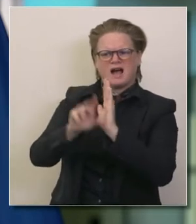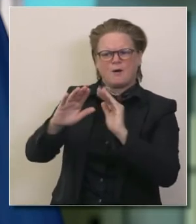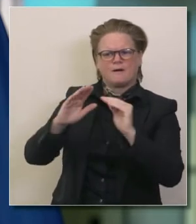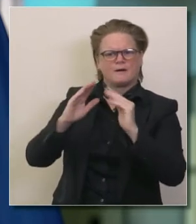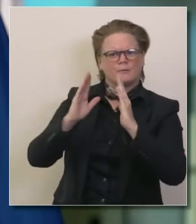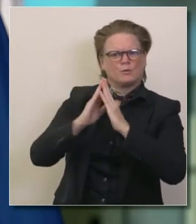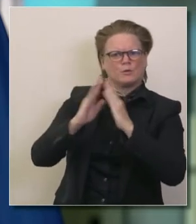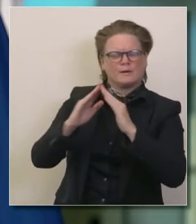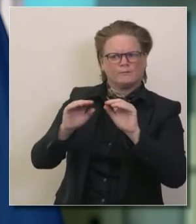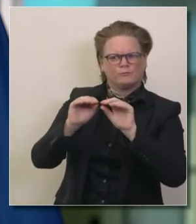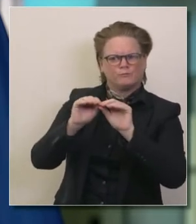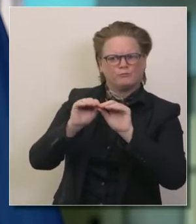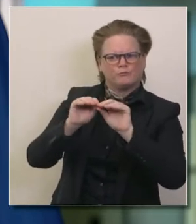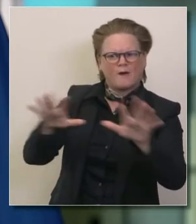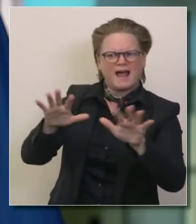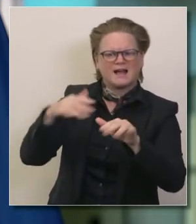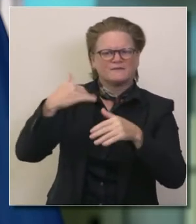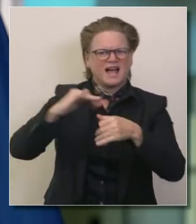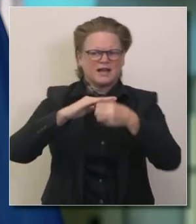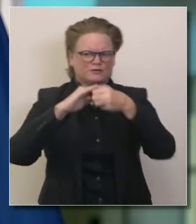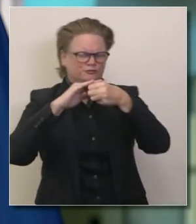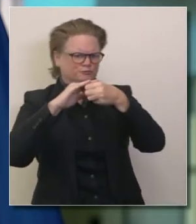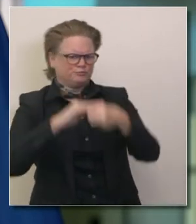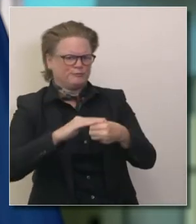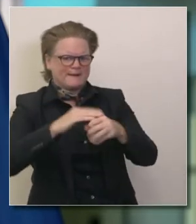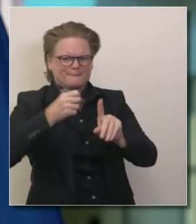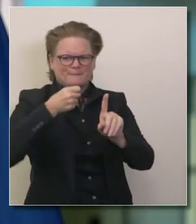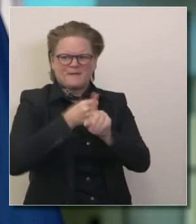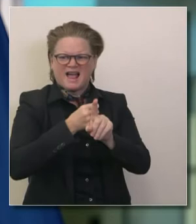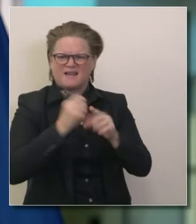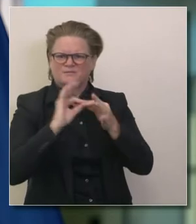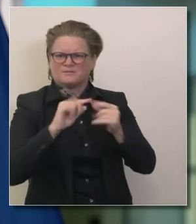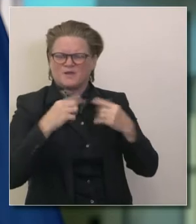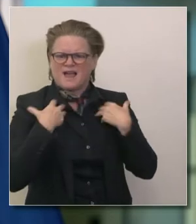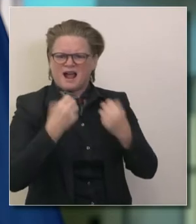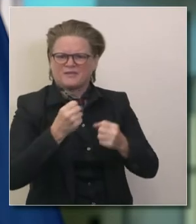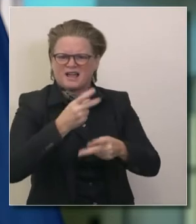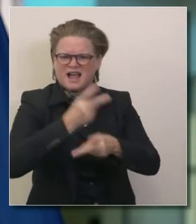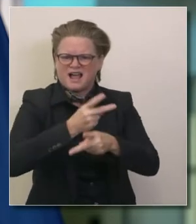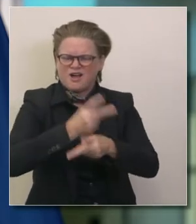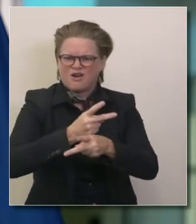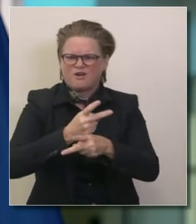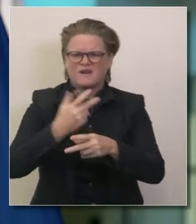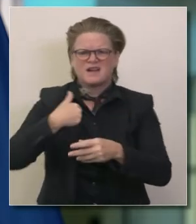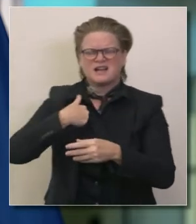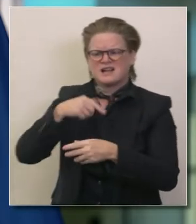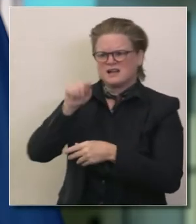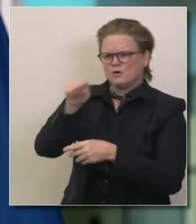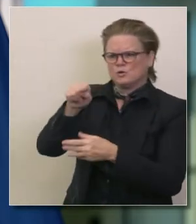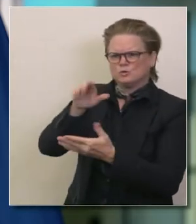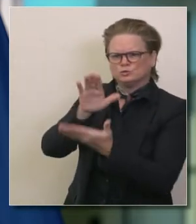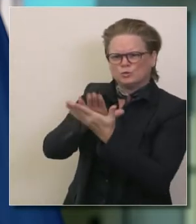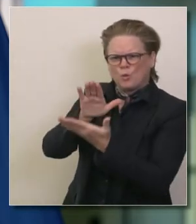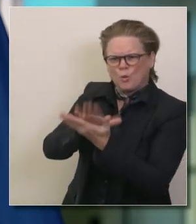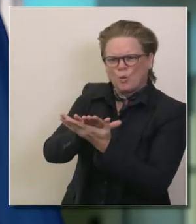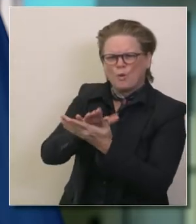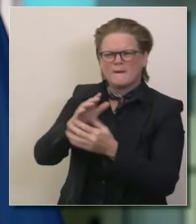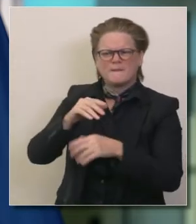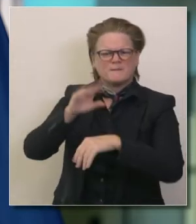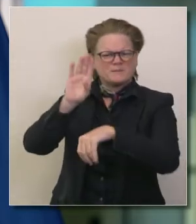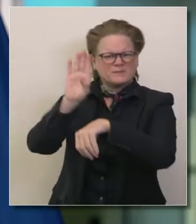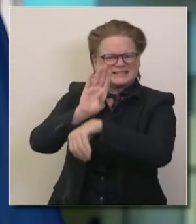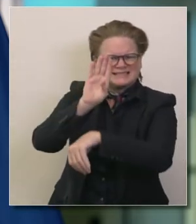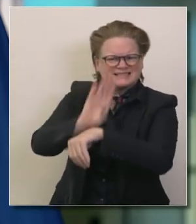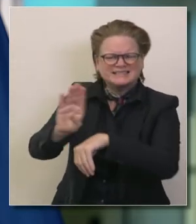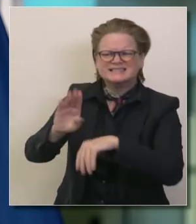la atención que se crea en todo el sistema de entrega de servicios médicos el sistema escolar y toda la economía estas tensiones